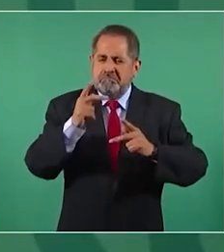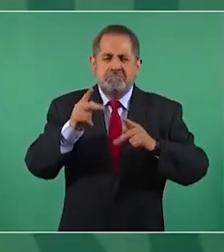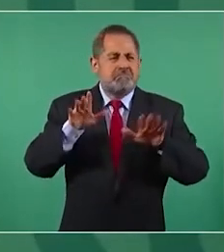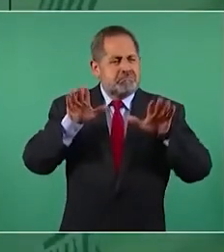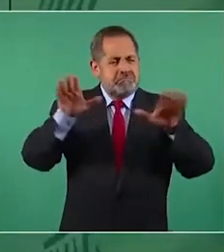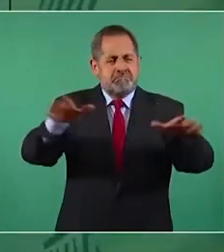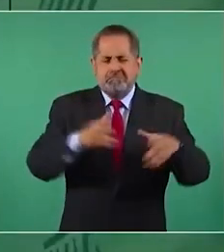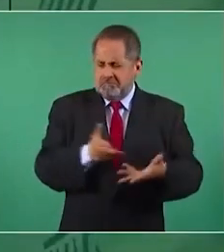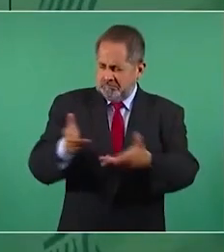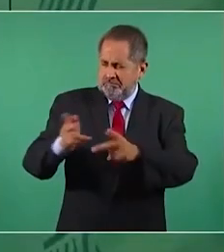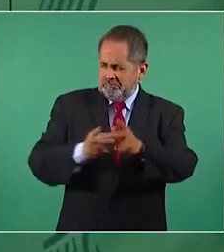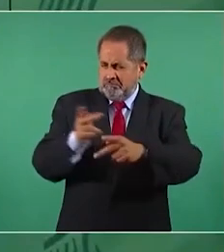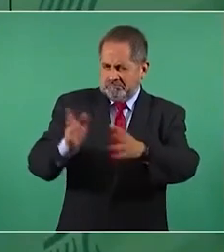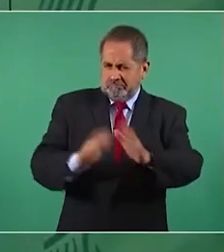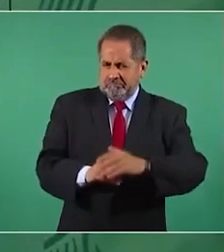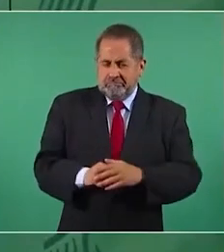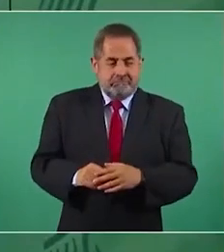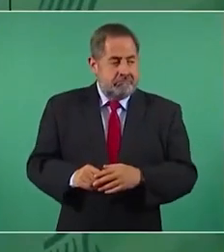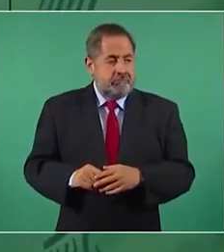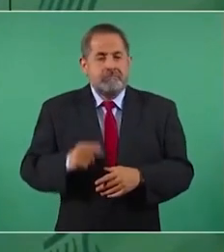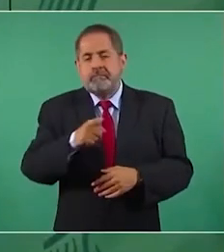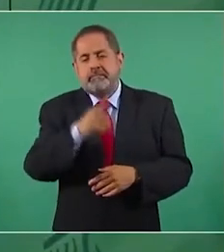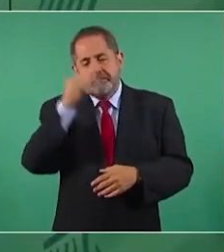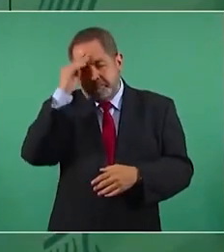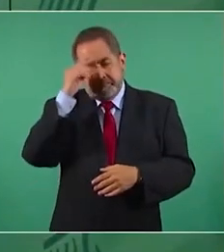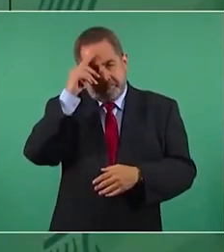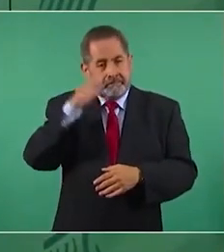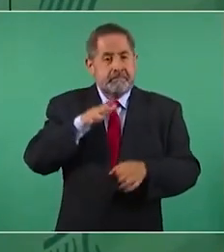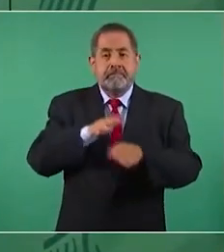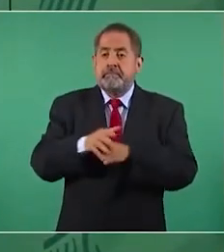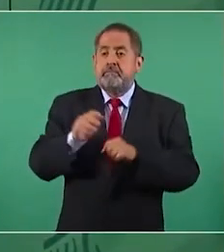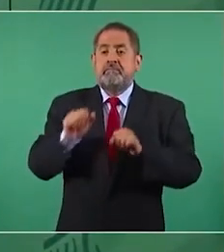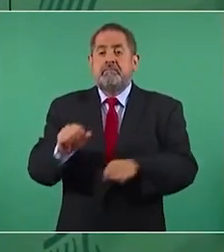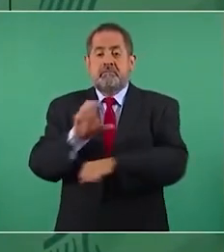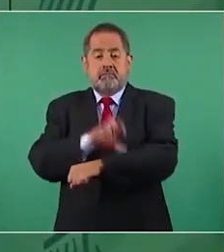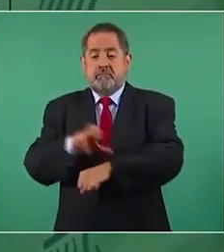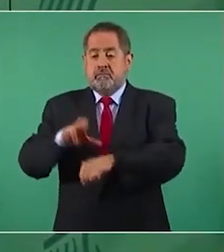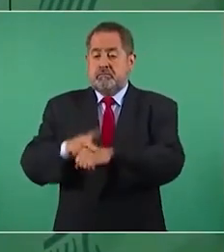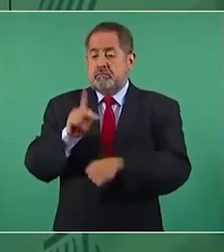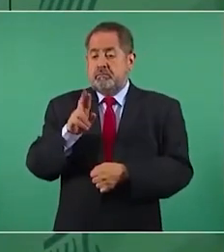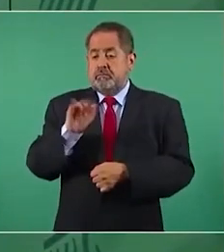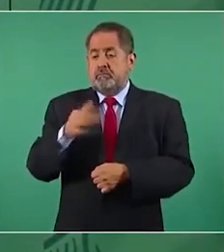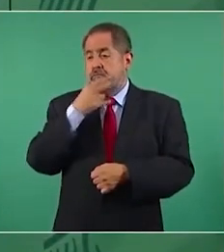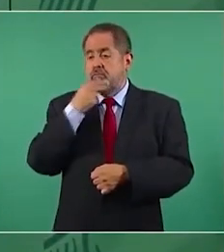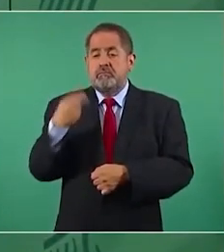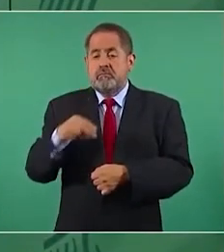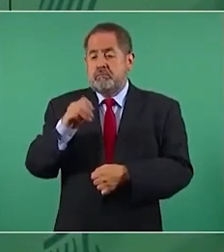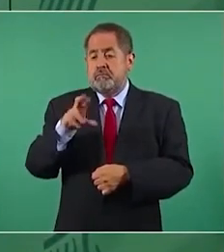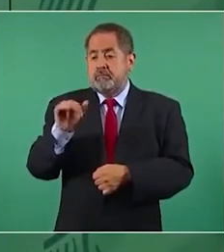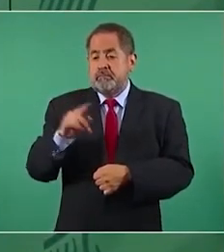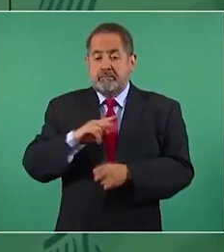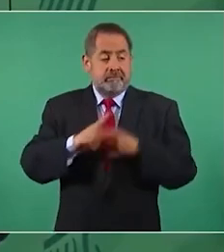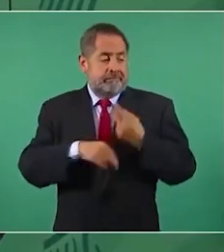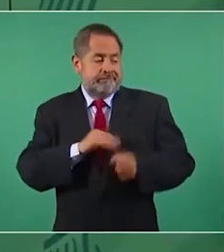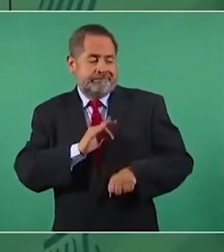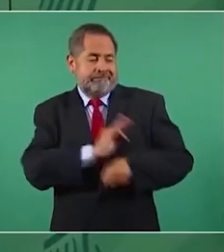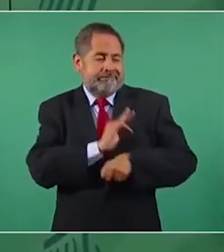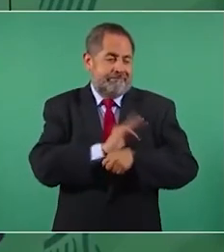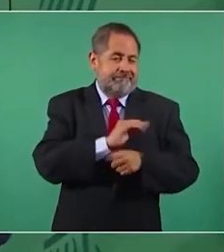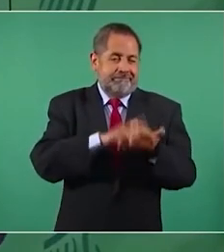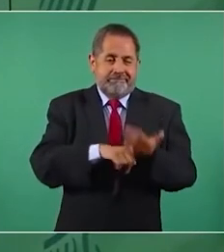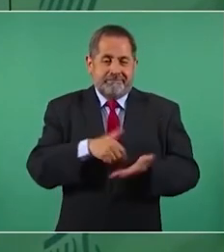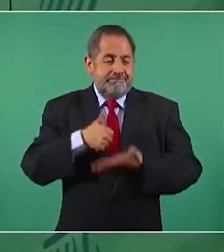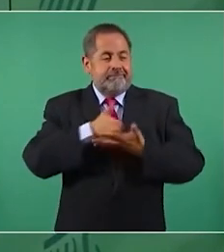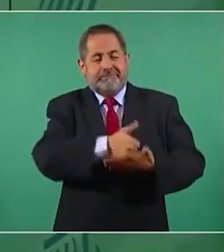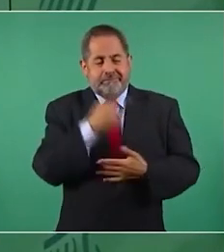que no esté pensando que porque ya está Moreira de coordinador del PRI en la Cámara de Diputados lo va a proteger lo